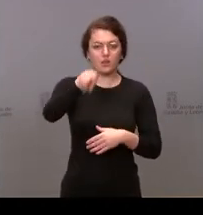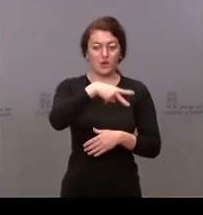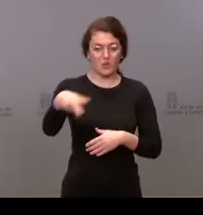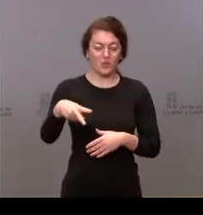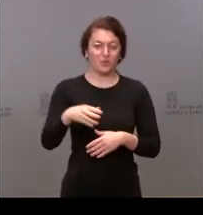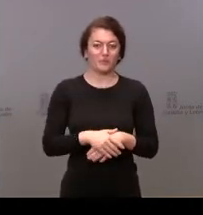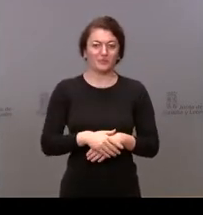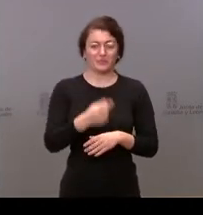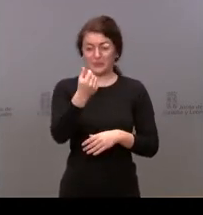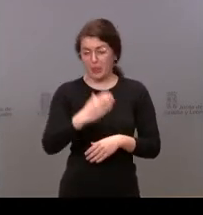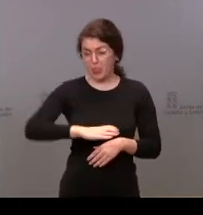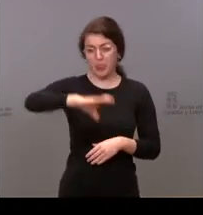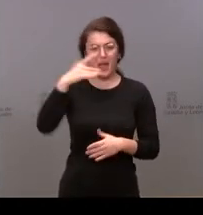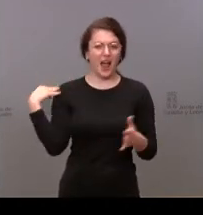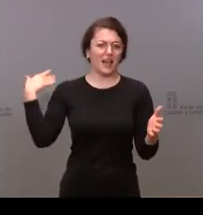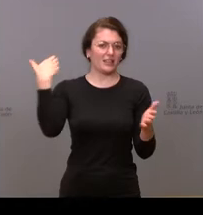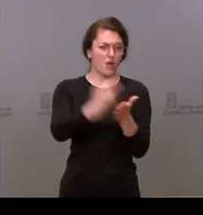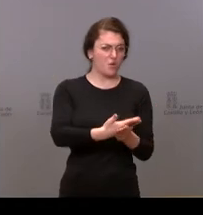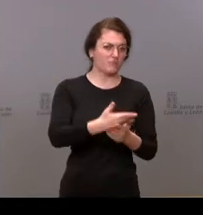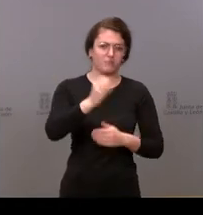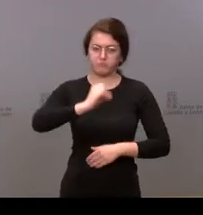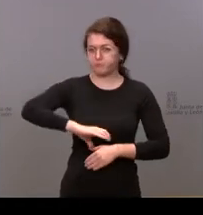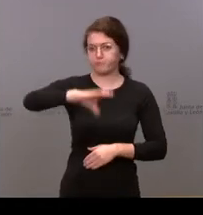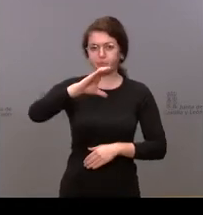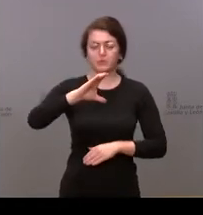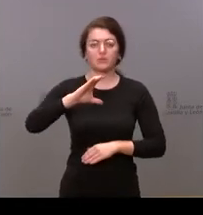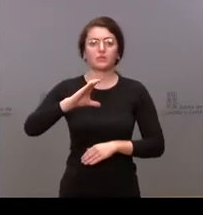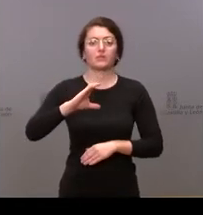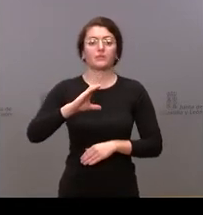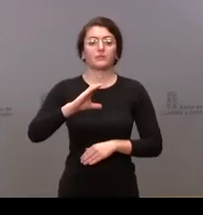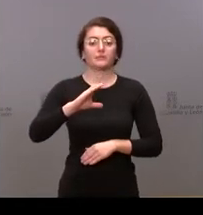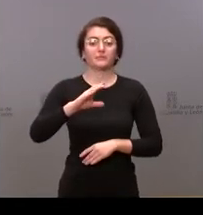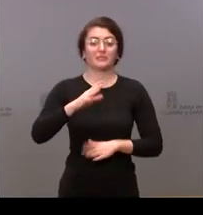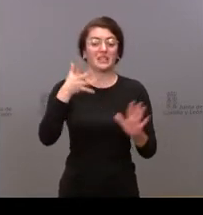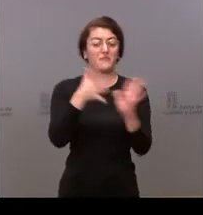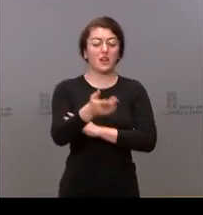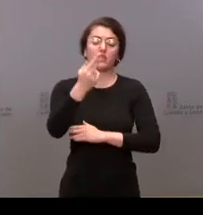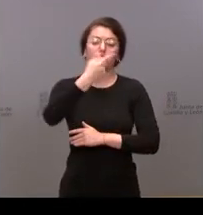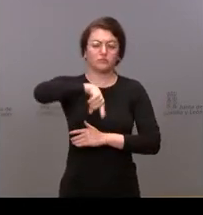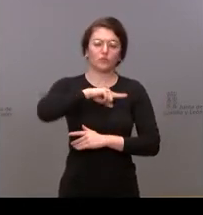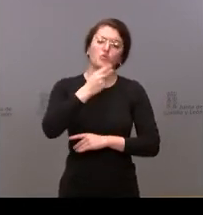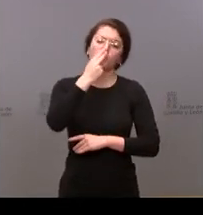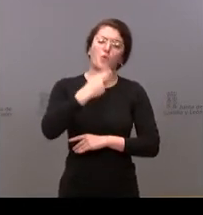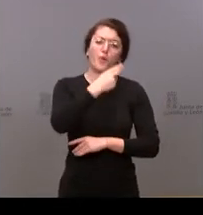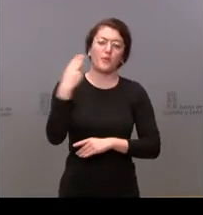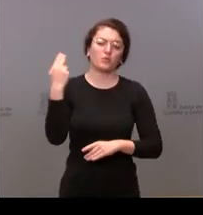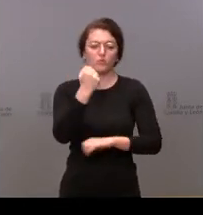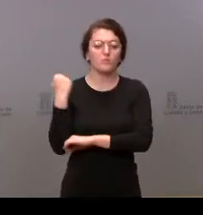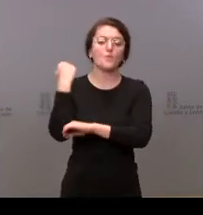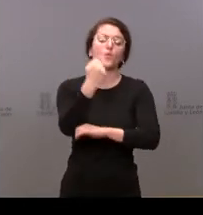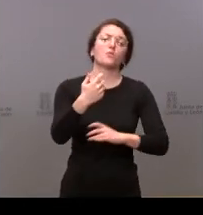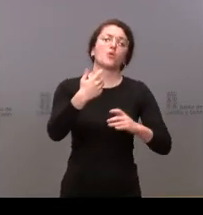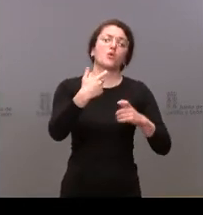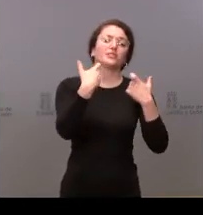nuestra comunidad autónoma y un claro compromiso de lo que es el apoyo al sector agrario, ganadero y, en este caso, de la industria